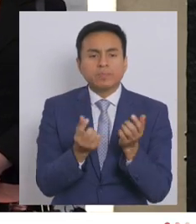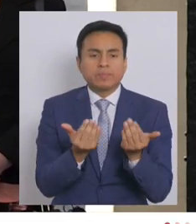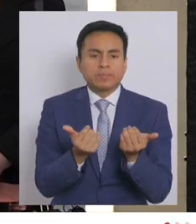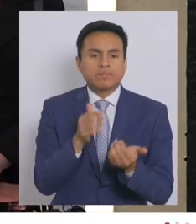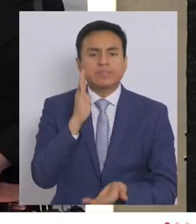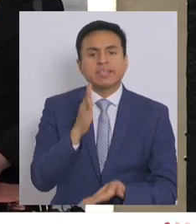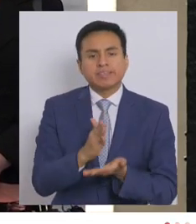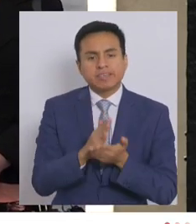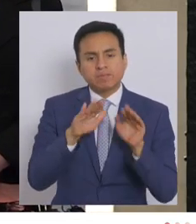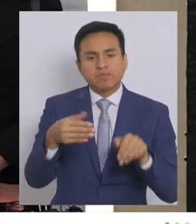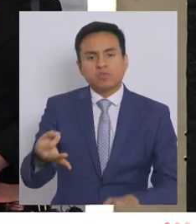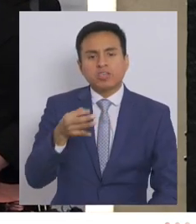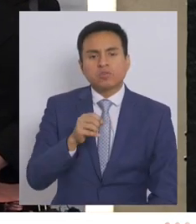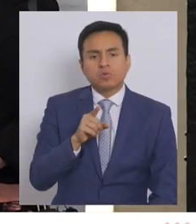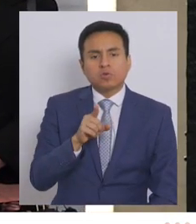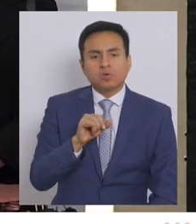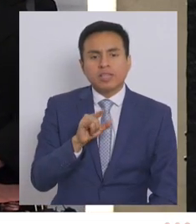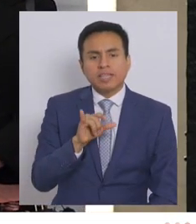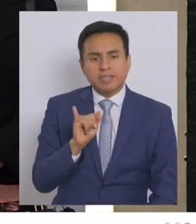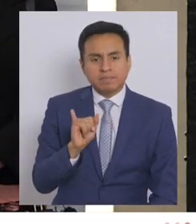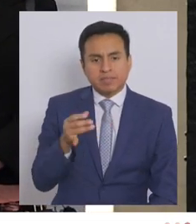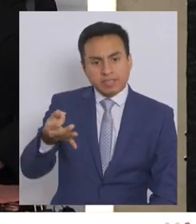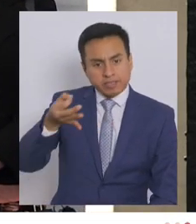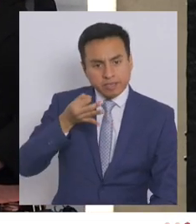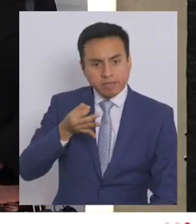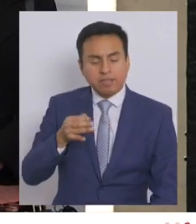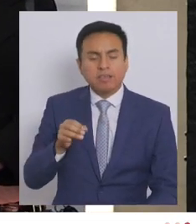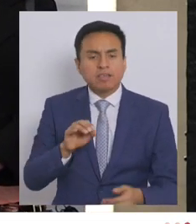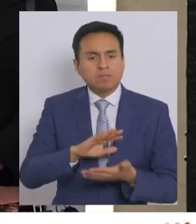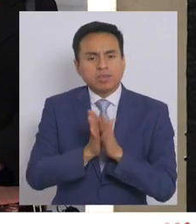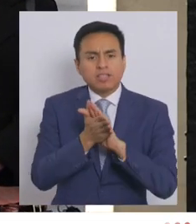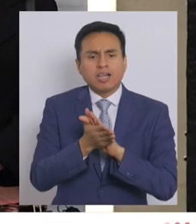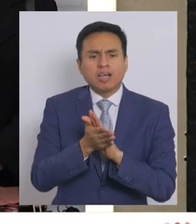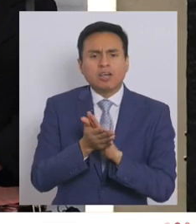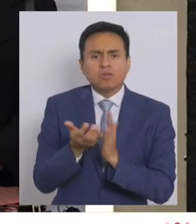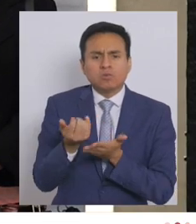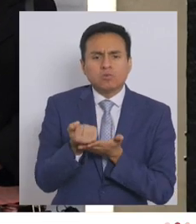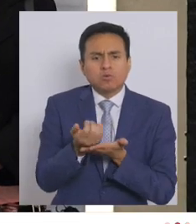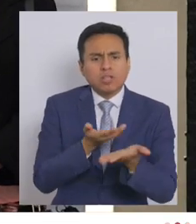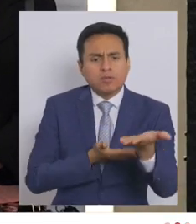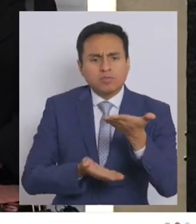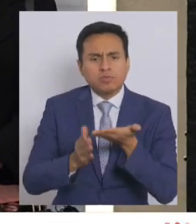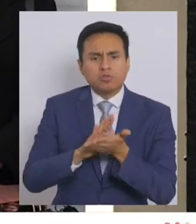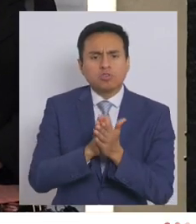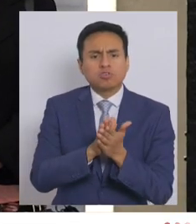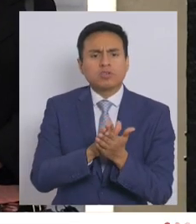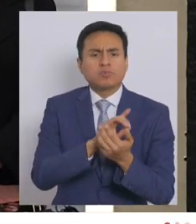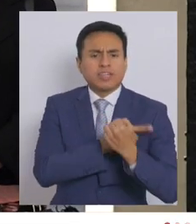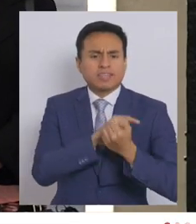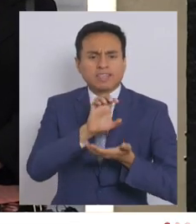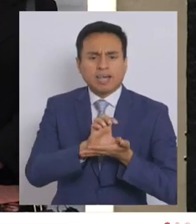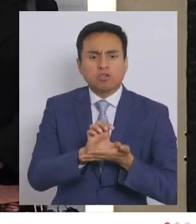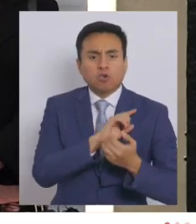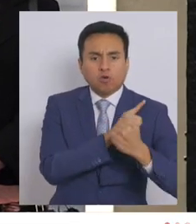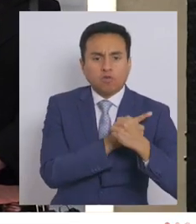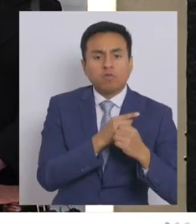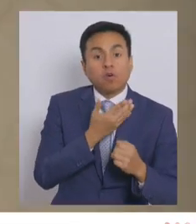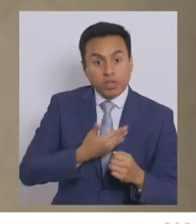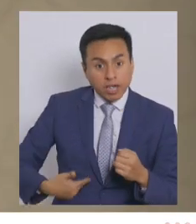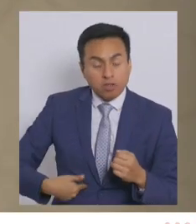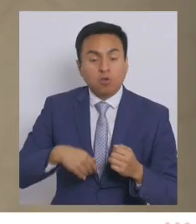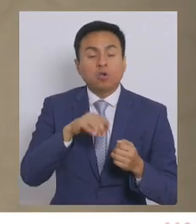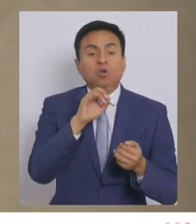y exige, como lo dijo Lili, una plena colaboración de todos los poderes del Estado, del gobierno, del Congreso,